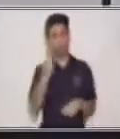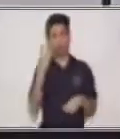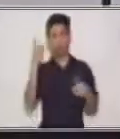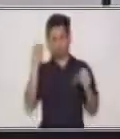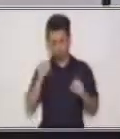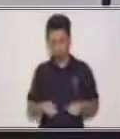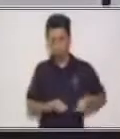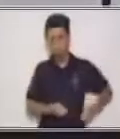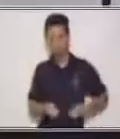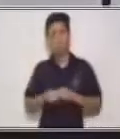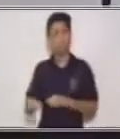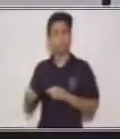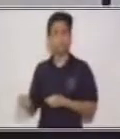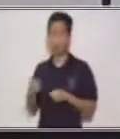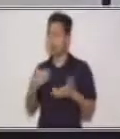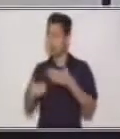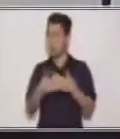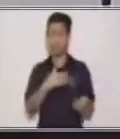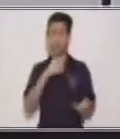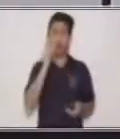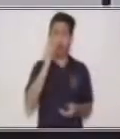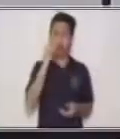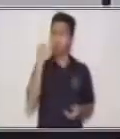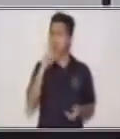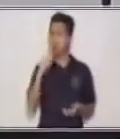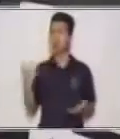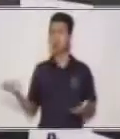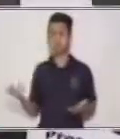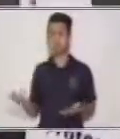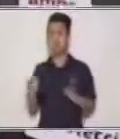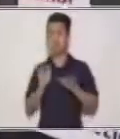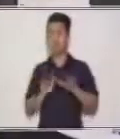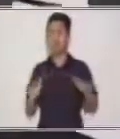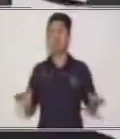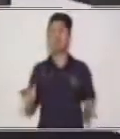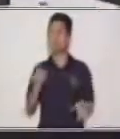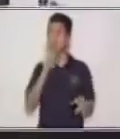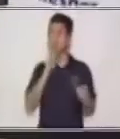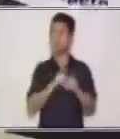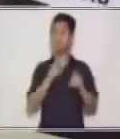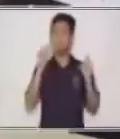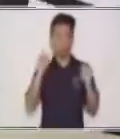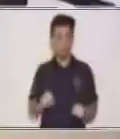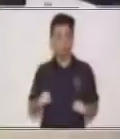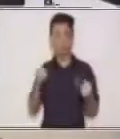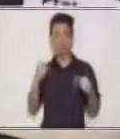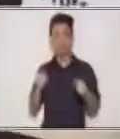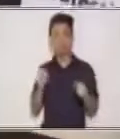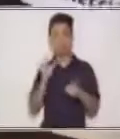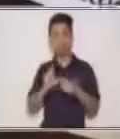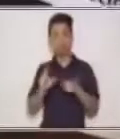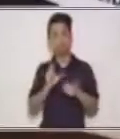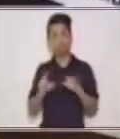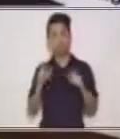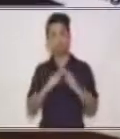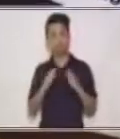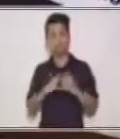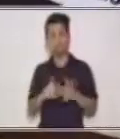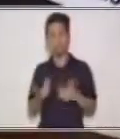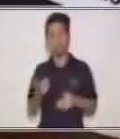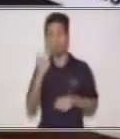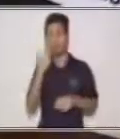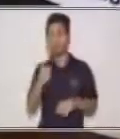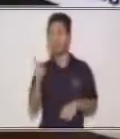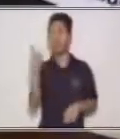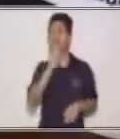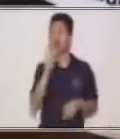hombres o mujeres. Y sabes tú, los niños también pueden hacer cosas en la casa. Lo único que debemos ver es que no se